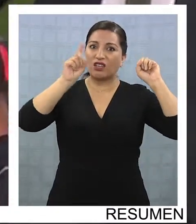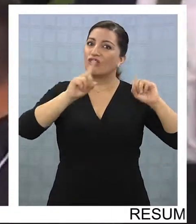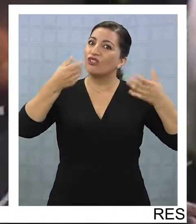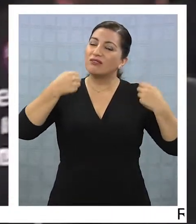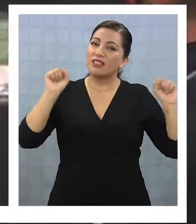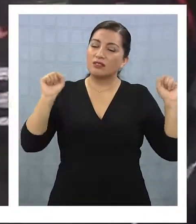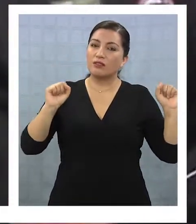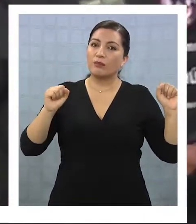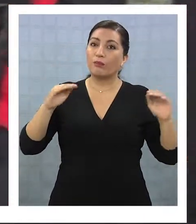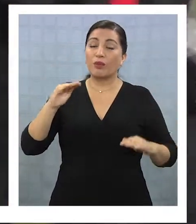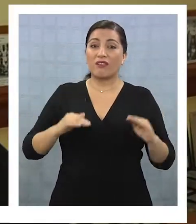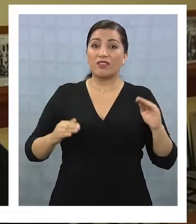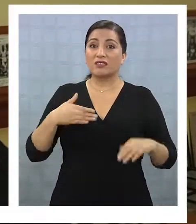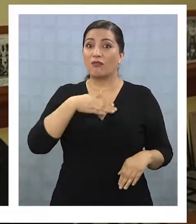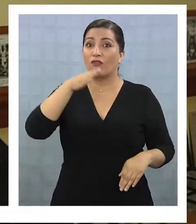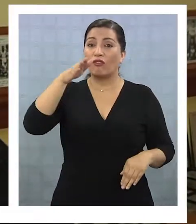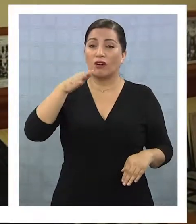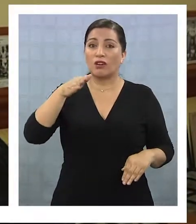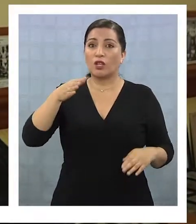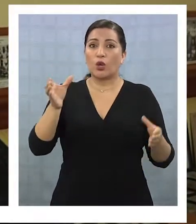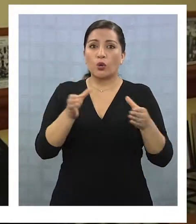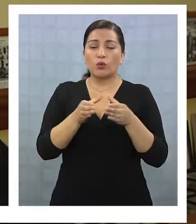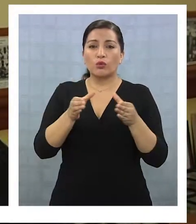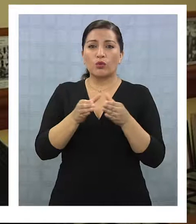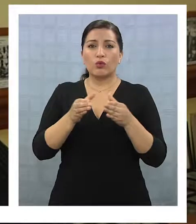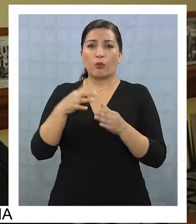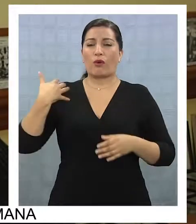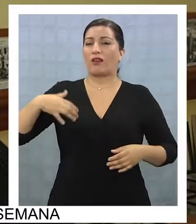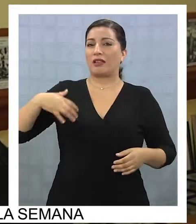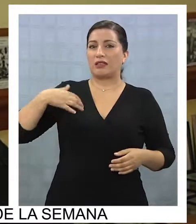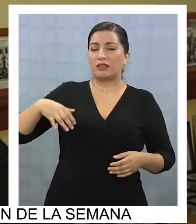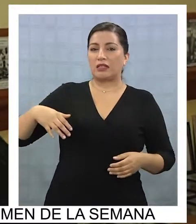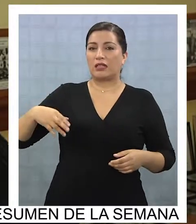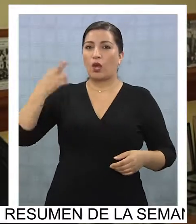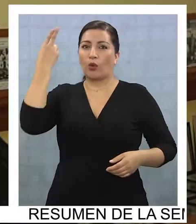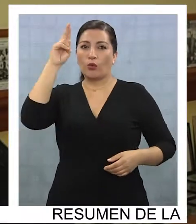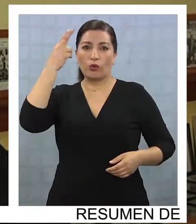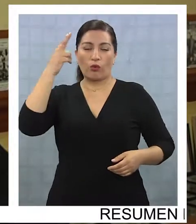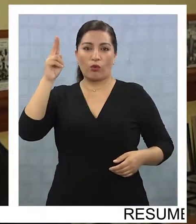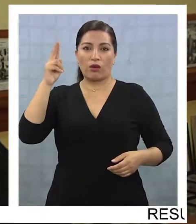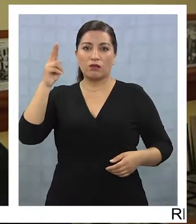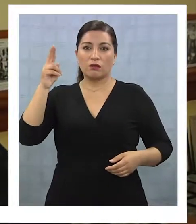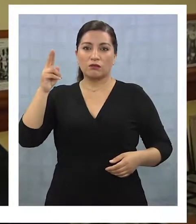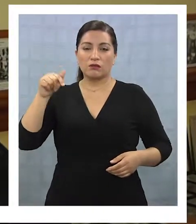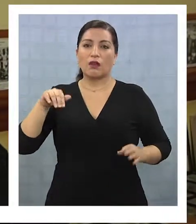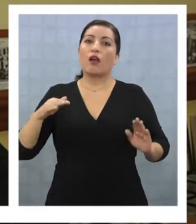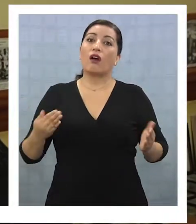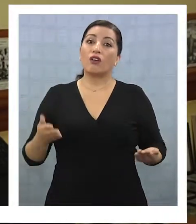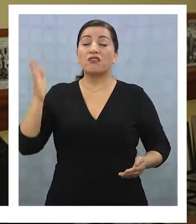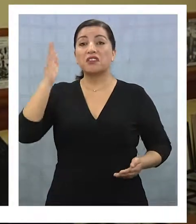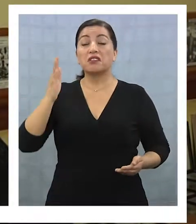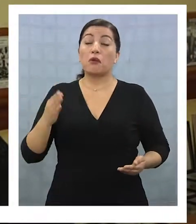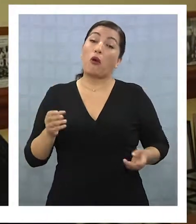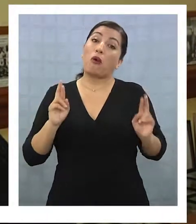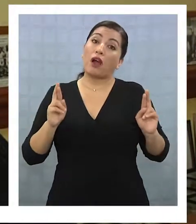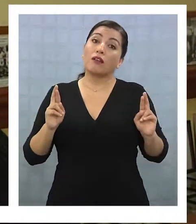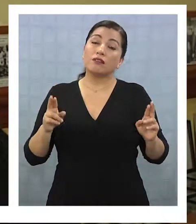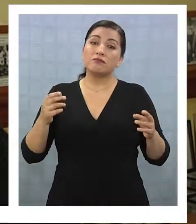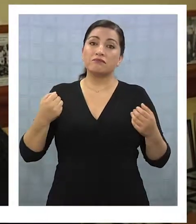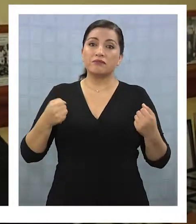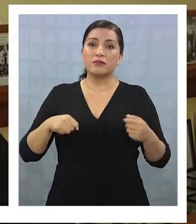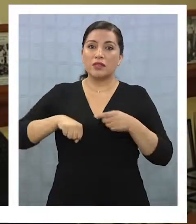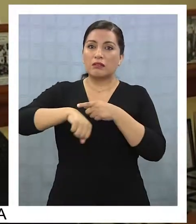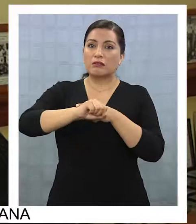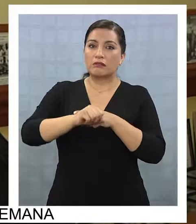le ha tocado ir a jugar con equipos grandes como Argentina, Uruguay, y digamos, en este caso ahora Brasil, capaz que le hagamos un buen